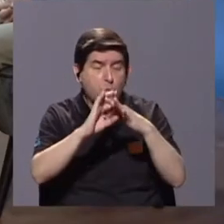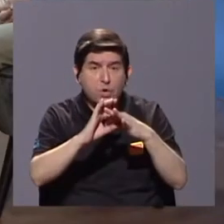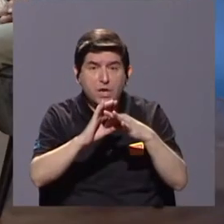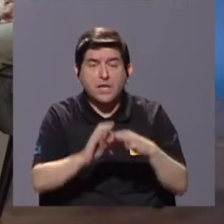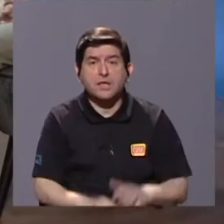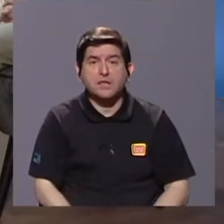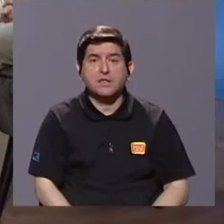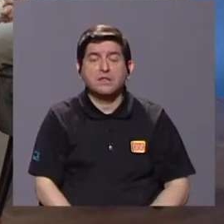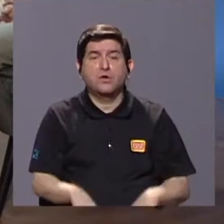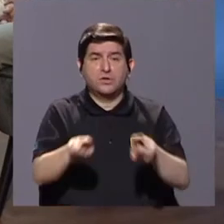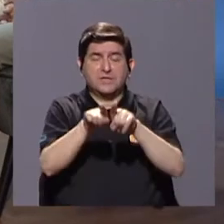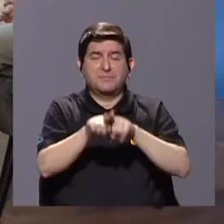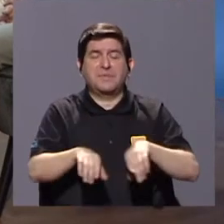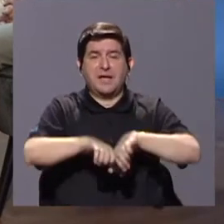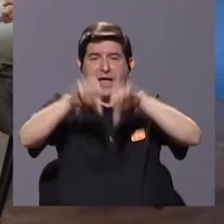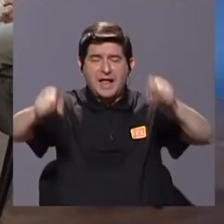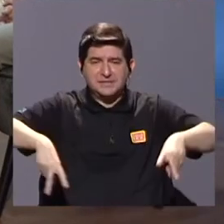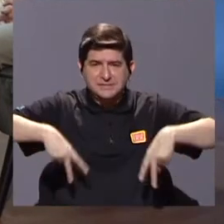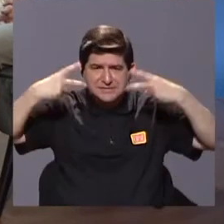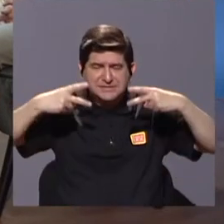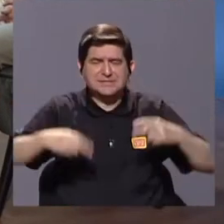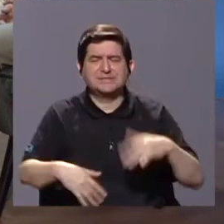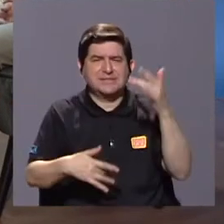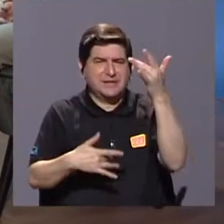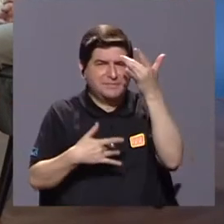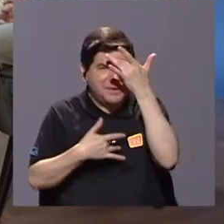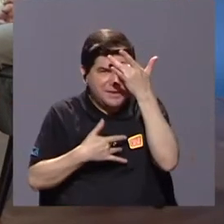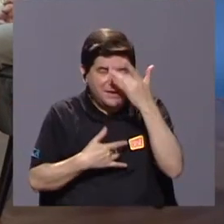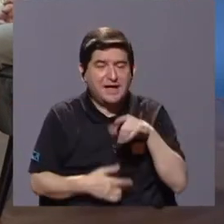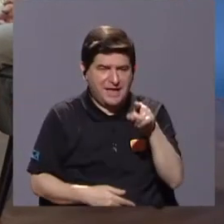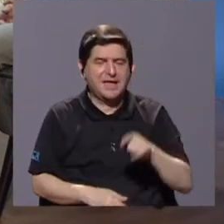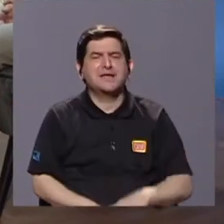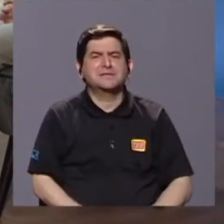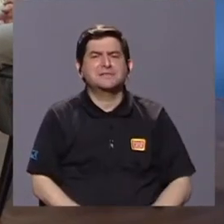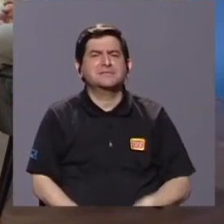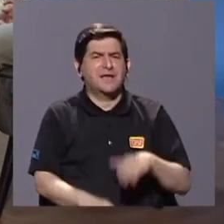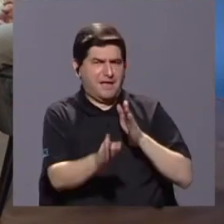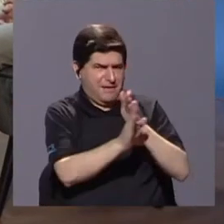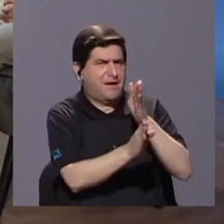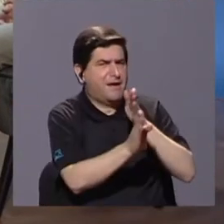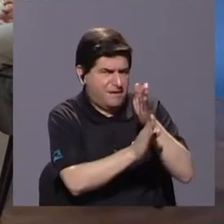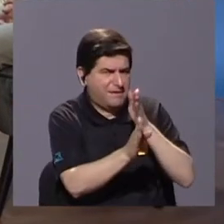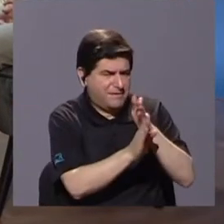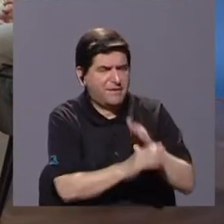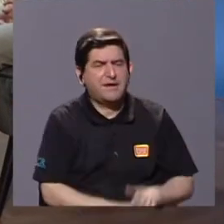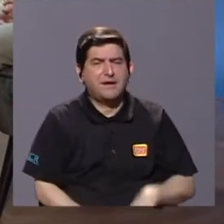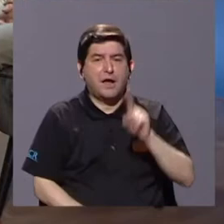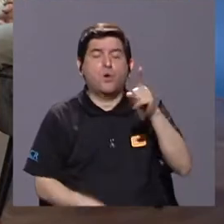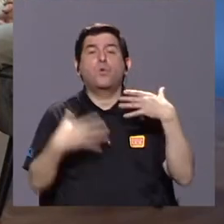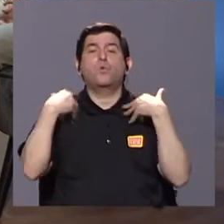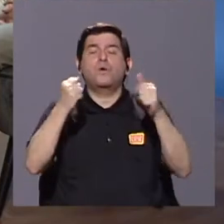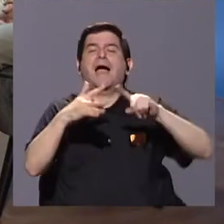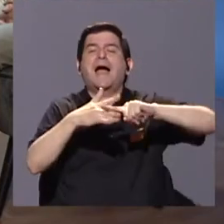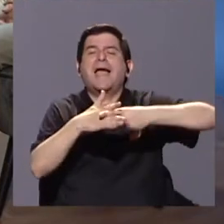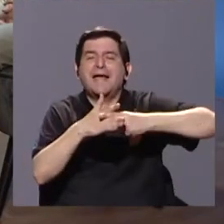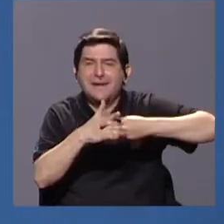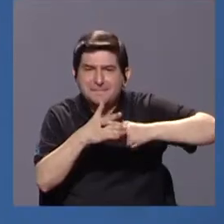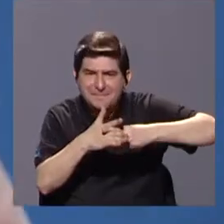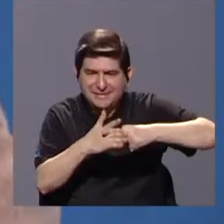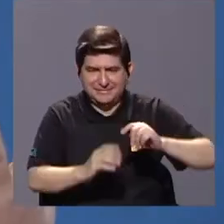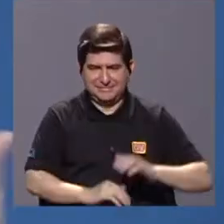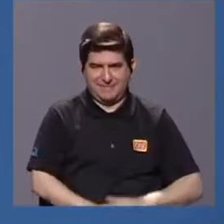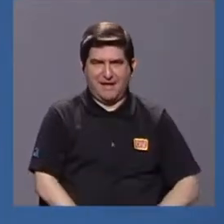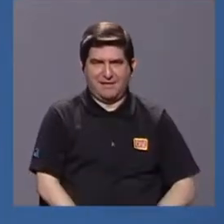lo de ecología de enfermedades? Sí, bueno, ecología de enfermedades es una disciplina. Una salud es una herramienta, es una